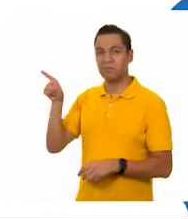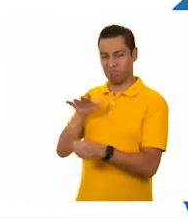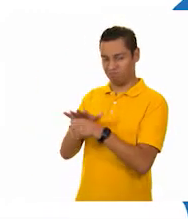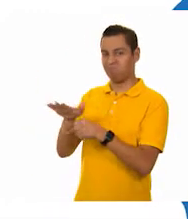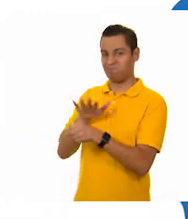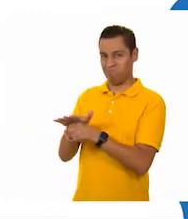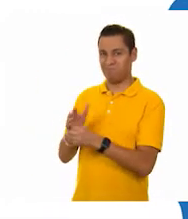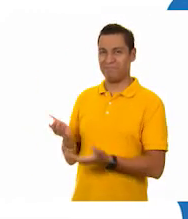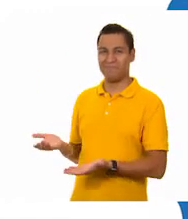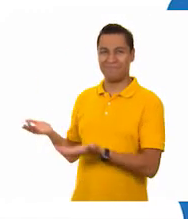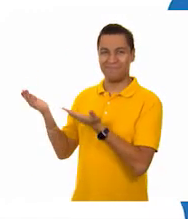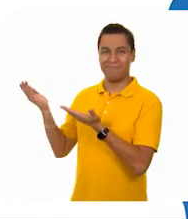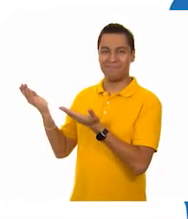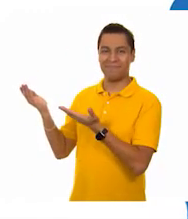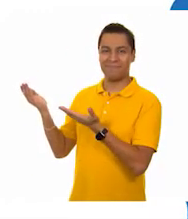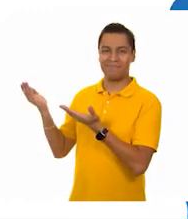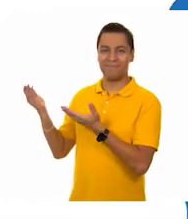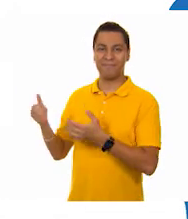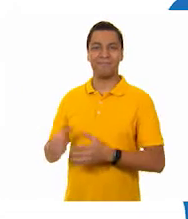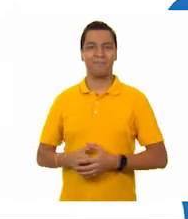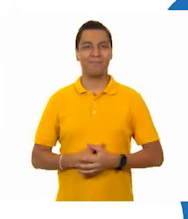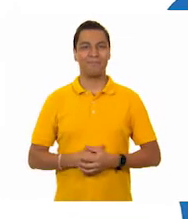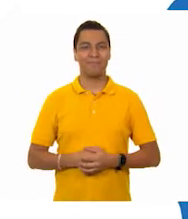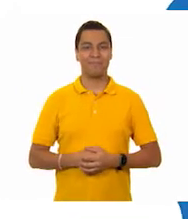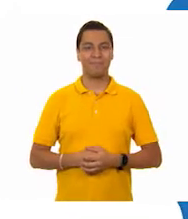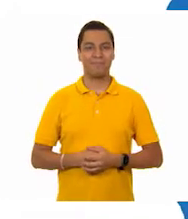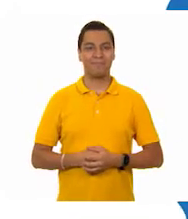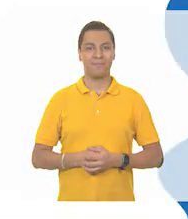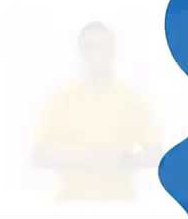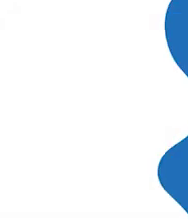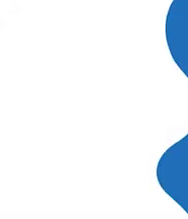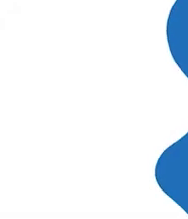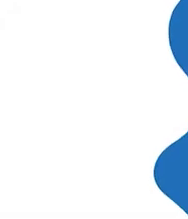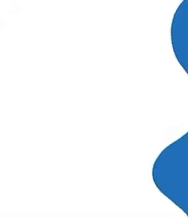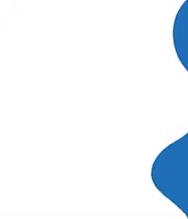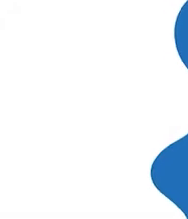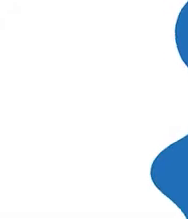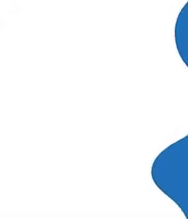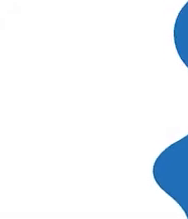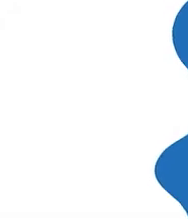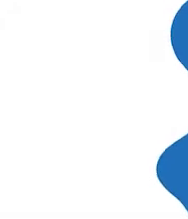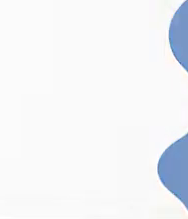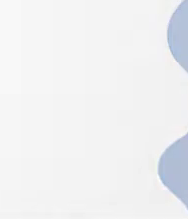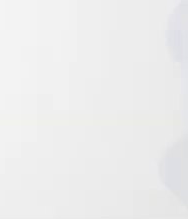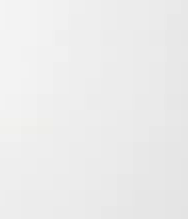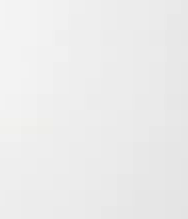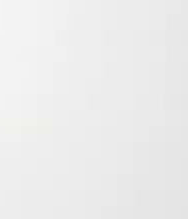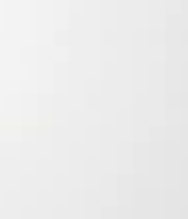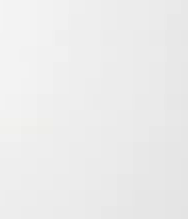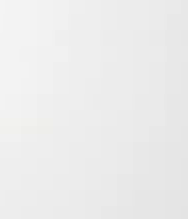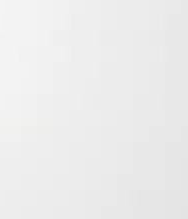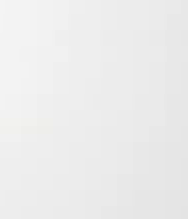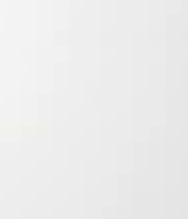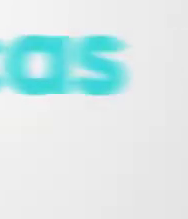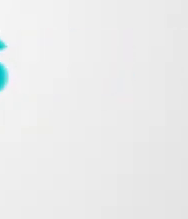siguiente liga. Aprende en Casa.cep.gov.mx.